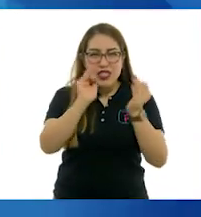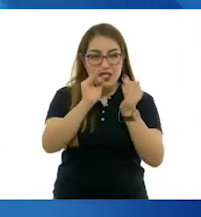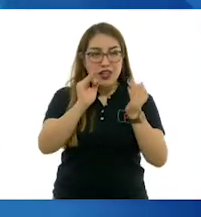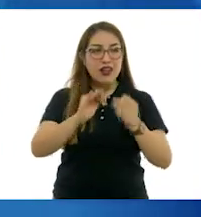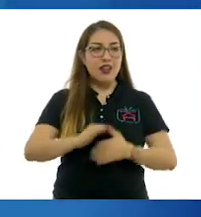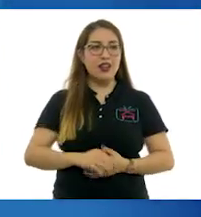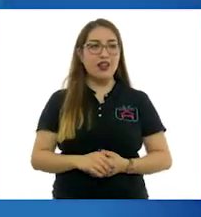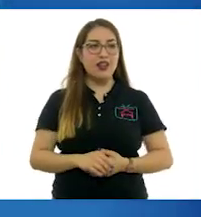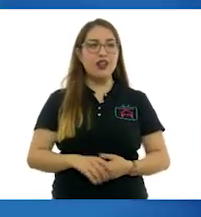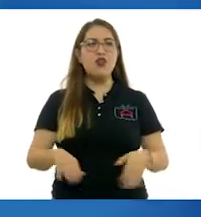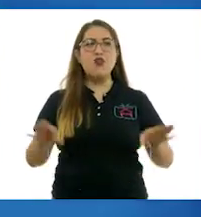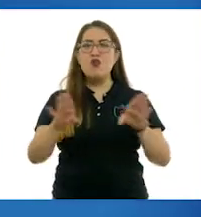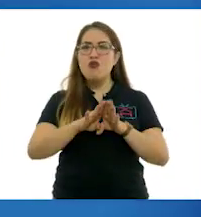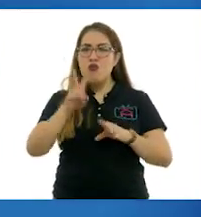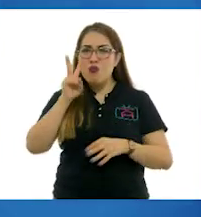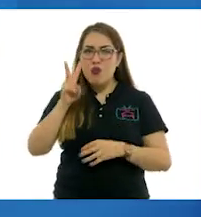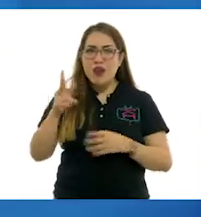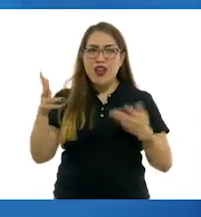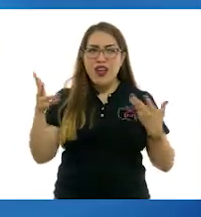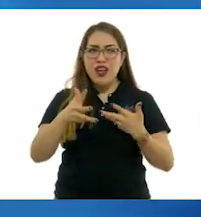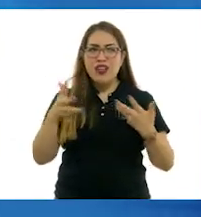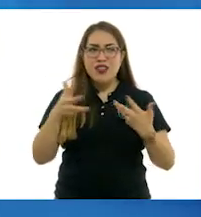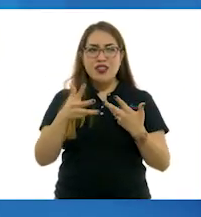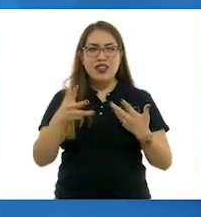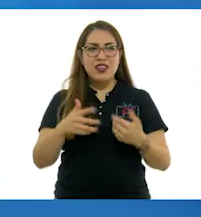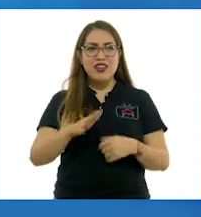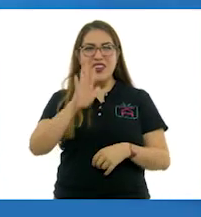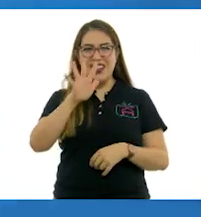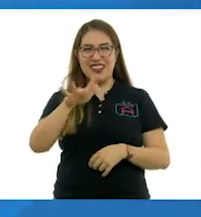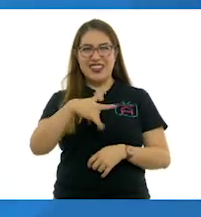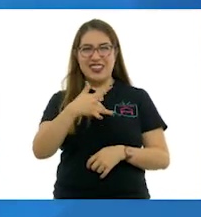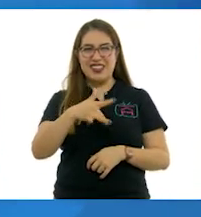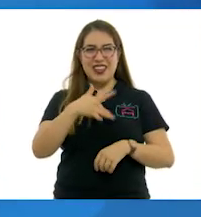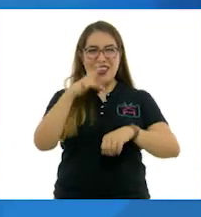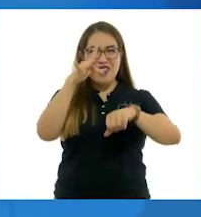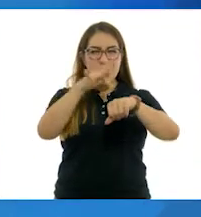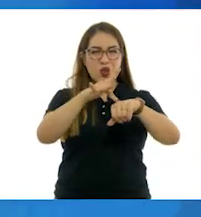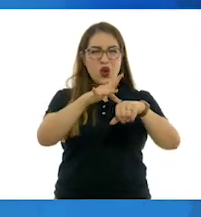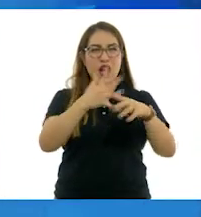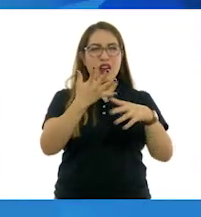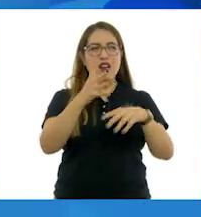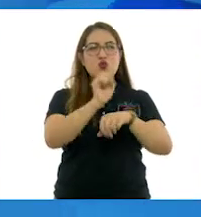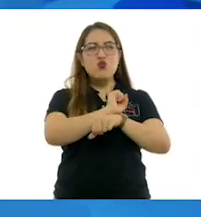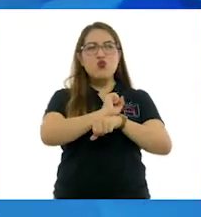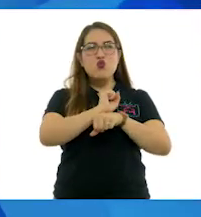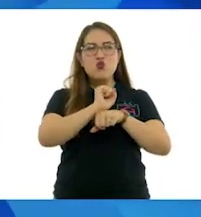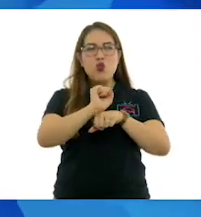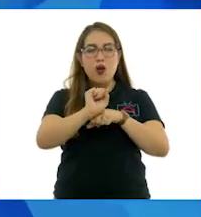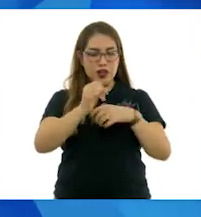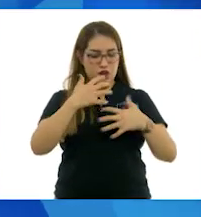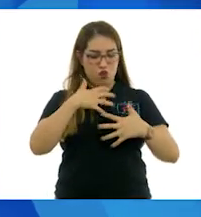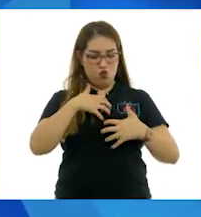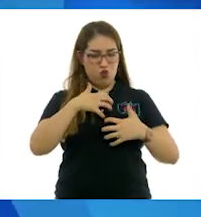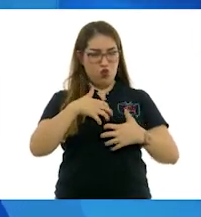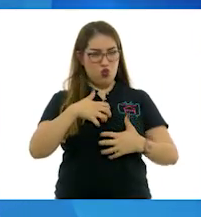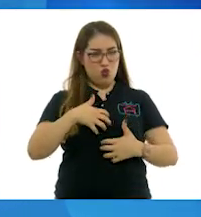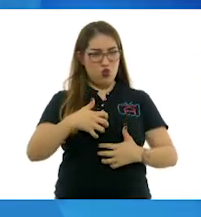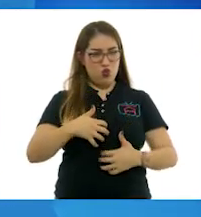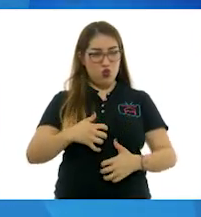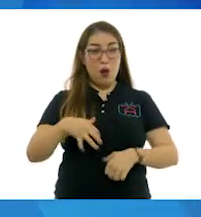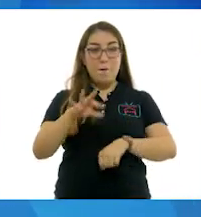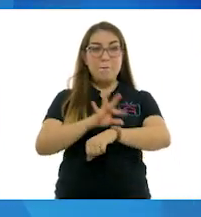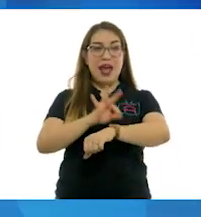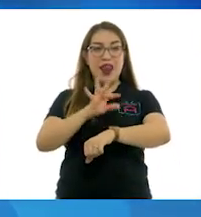unas pinceladas tan pequeñas que vemos, como que hasta lo podemos tocar y puede estar suavecito o sentir esta textura que es el pelo.